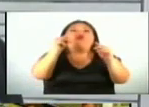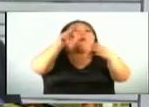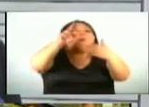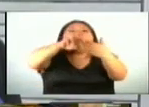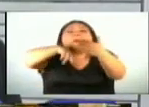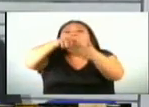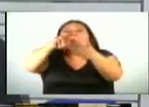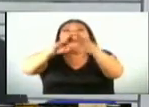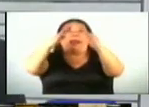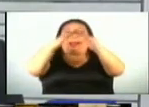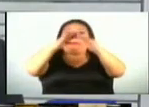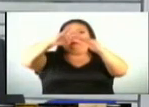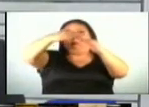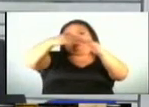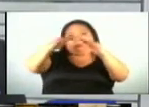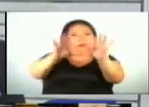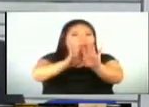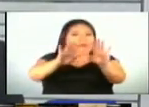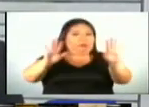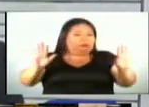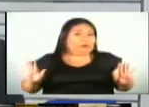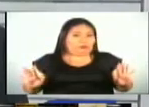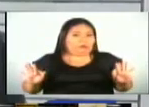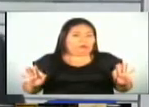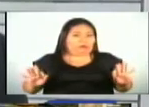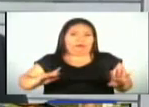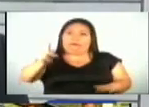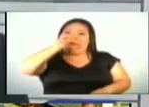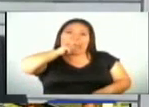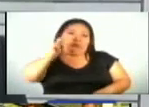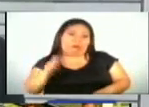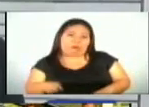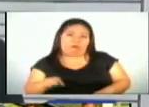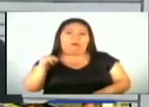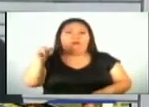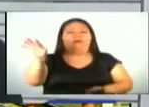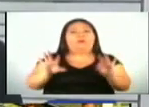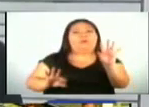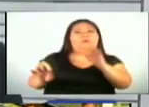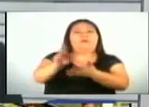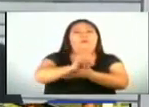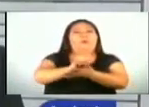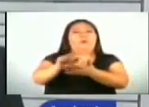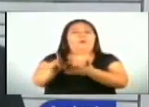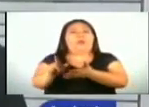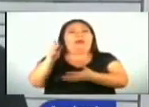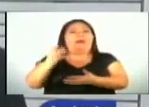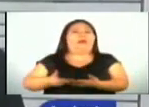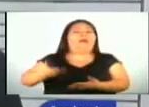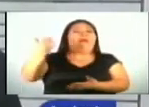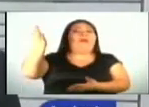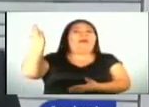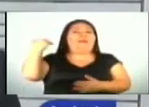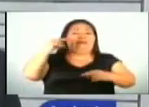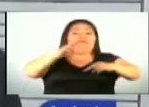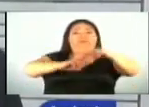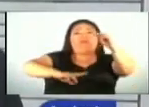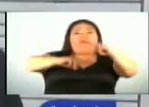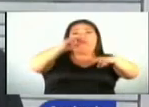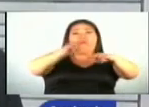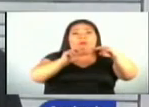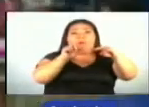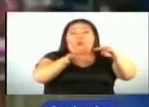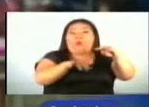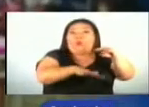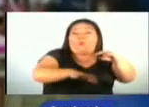remodelado del techo, algunas ya no sirven. Hay centros escolares que en su momento los construyeron en una zona